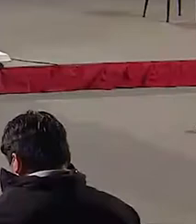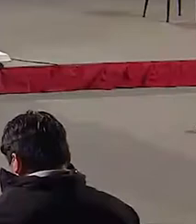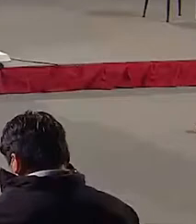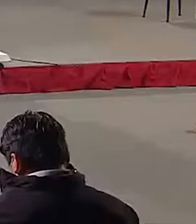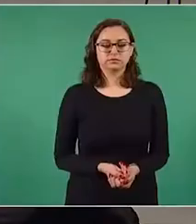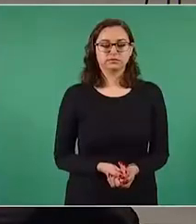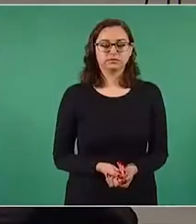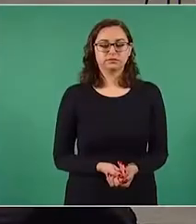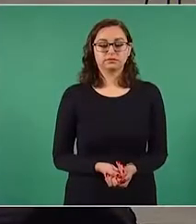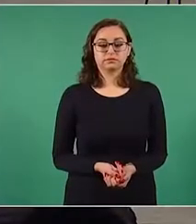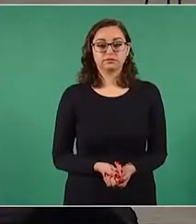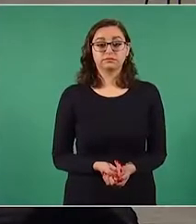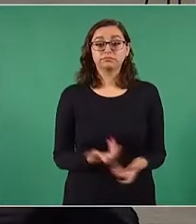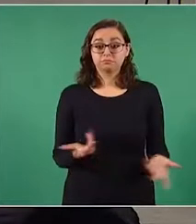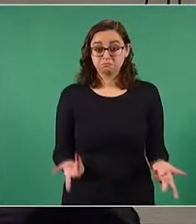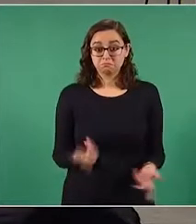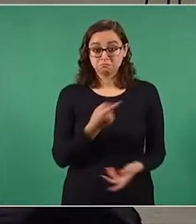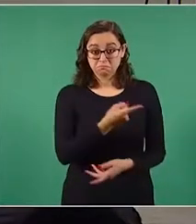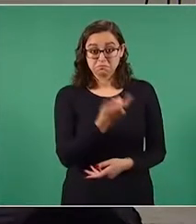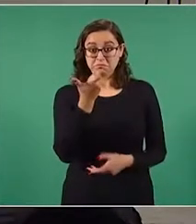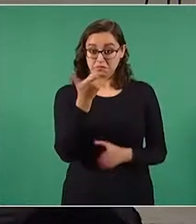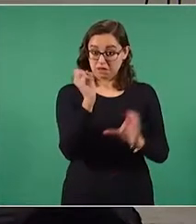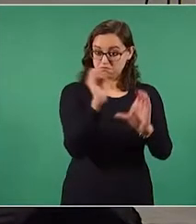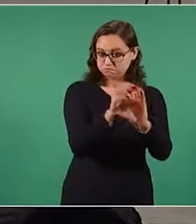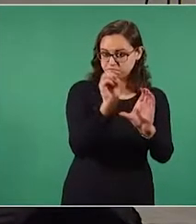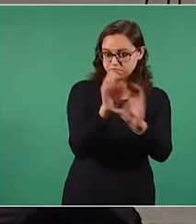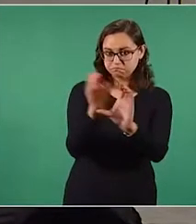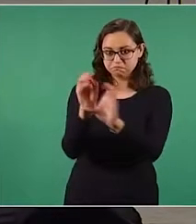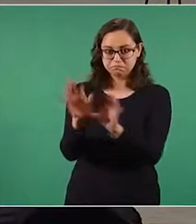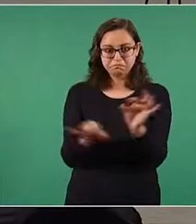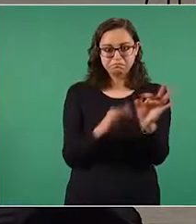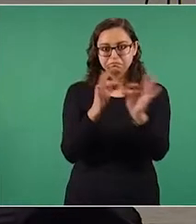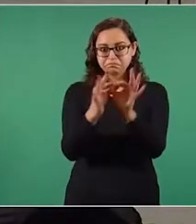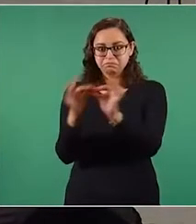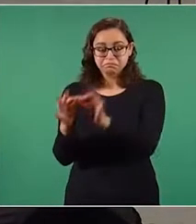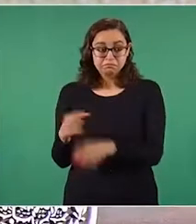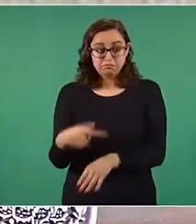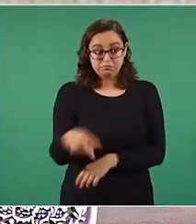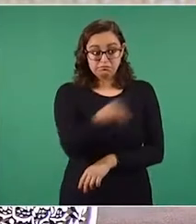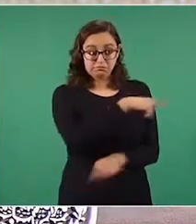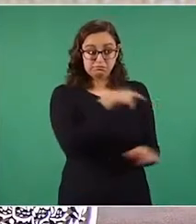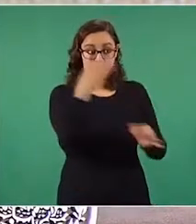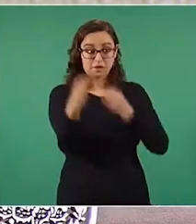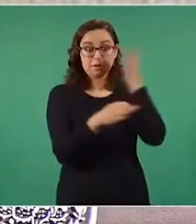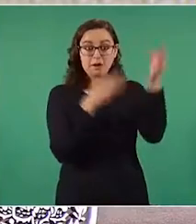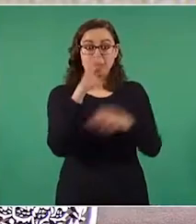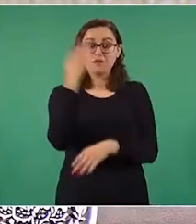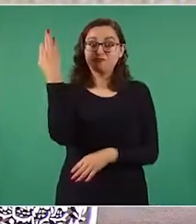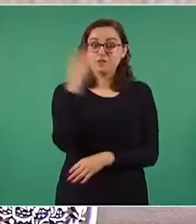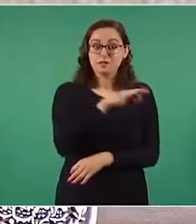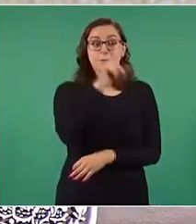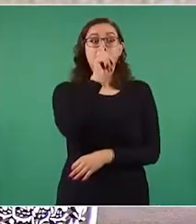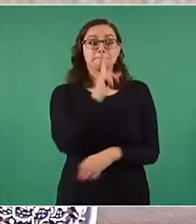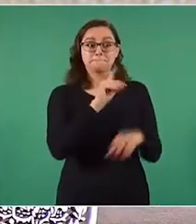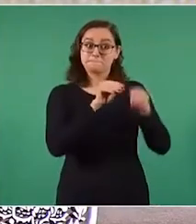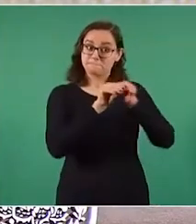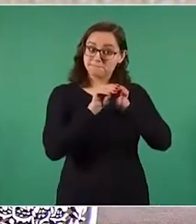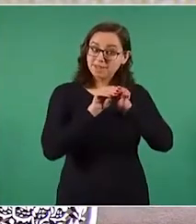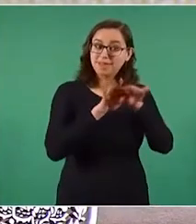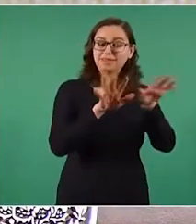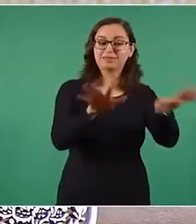Bueno, esto no sólo es engañoso, es falso y malintencionado. Estos tipos de notas buscan